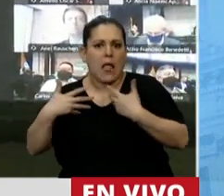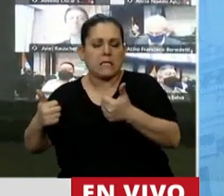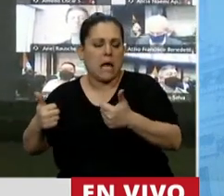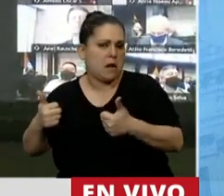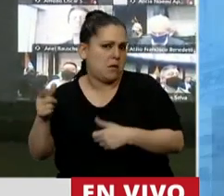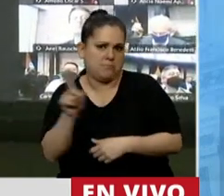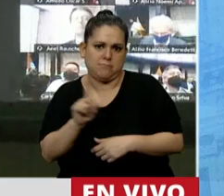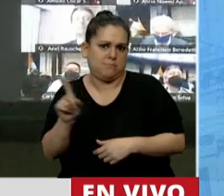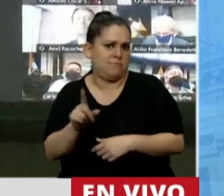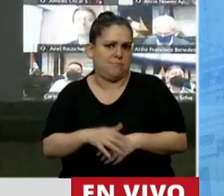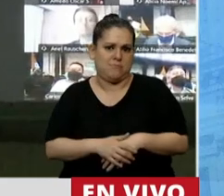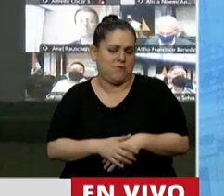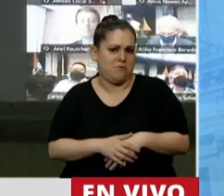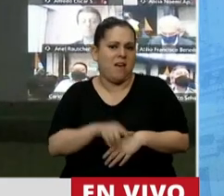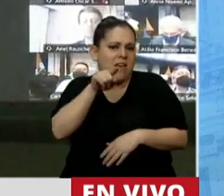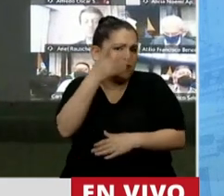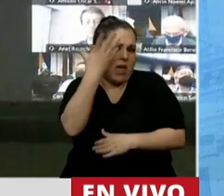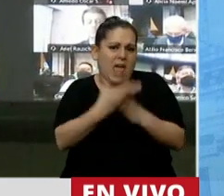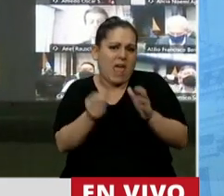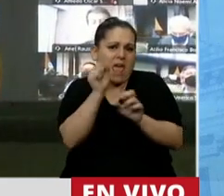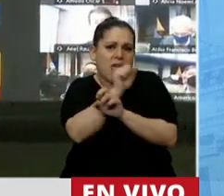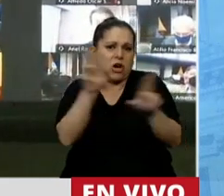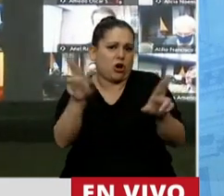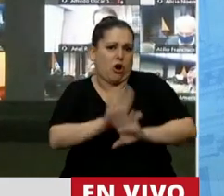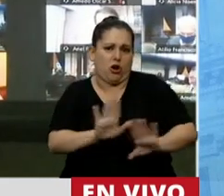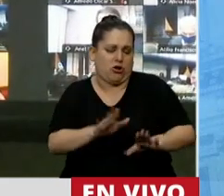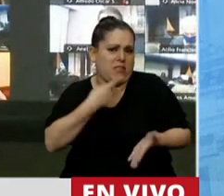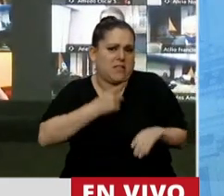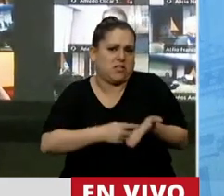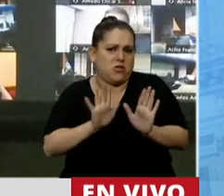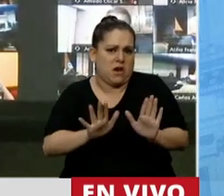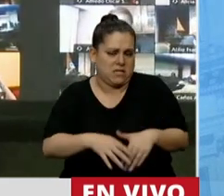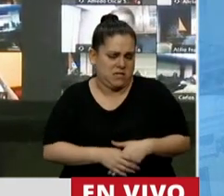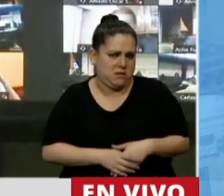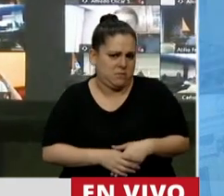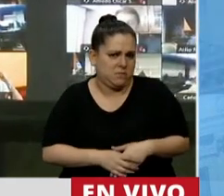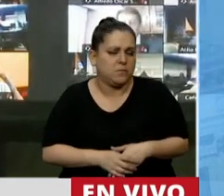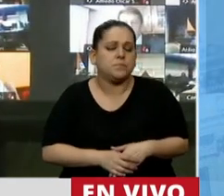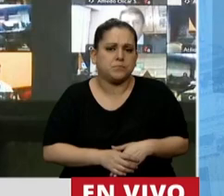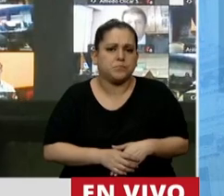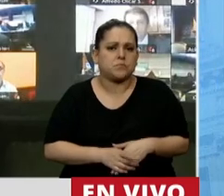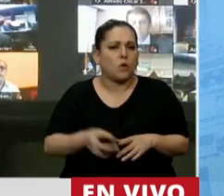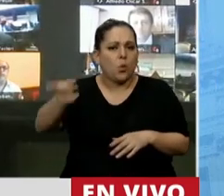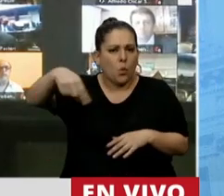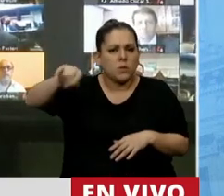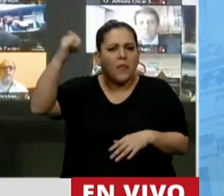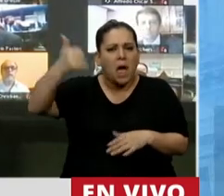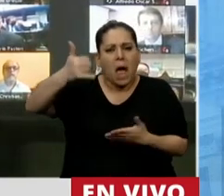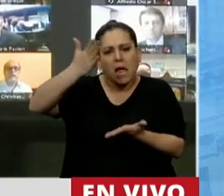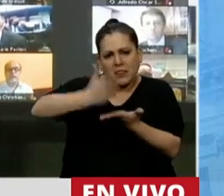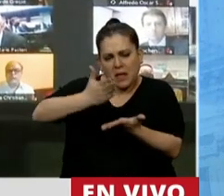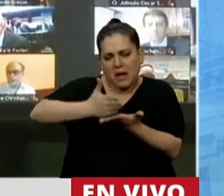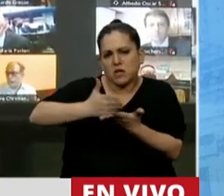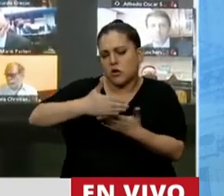política, errónea, desastrosa. Mire, señor Presidente, ustedes tienen derecho y